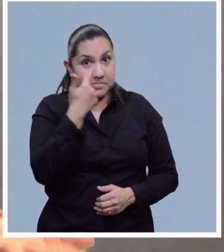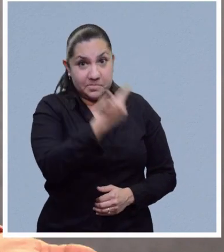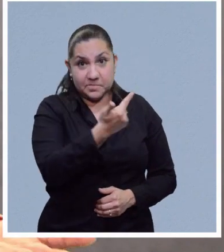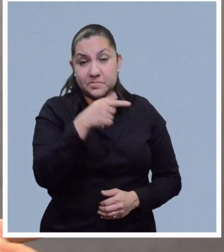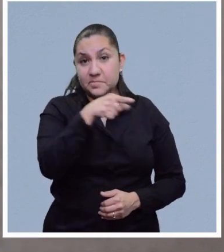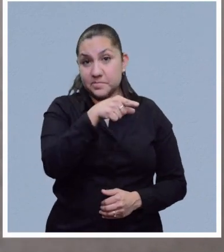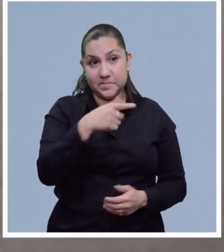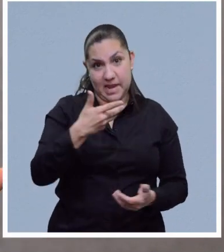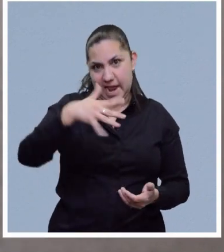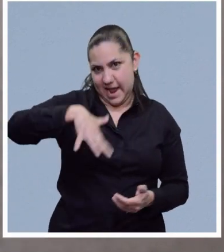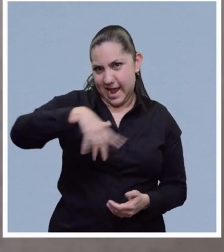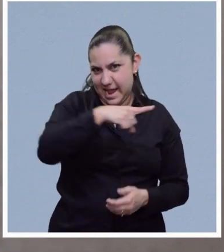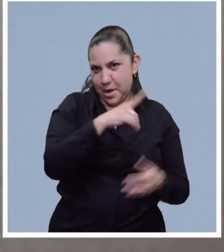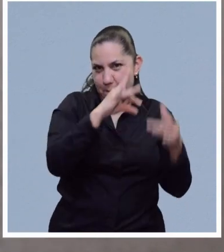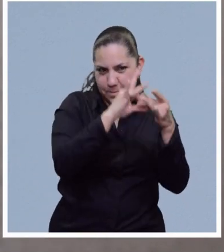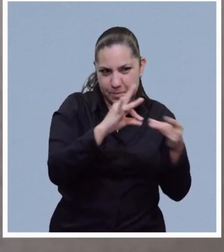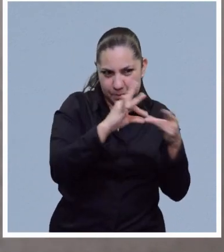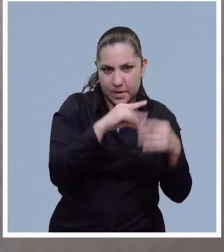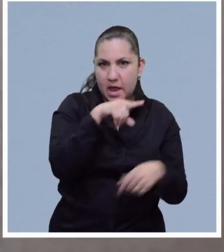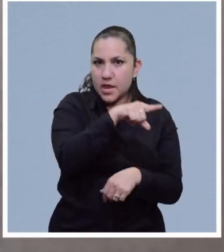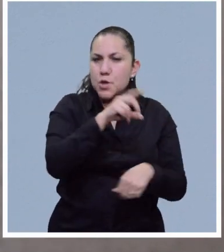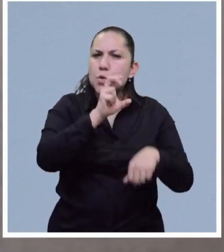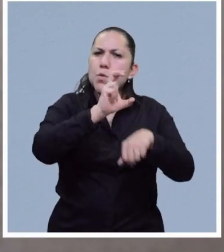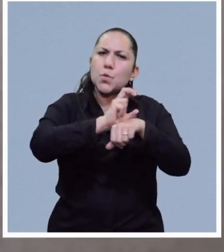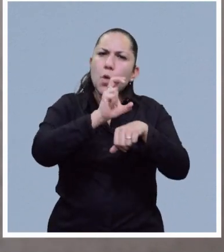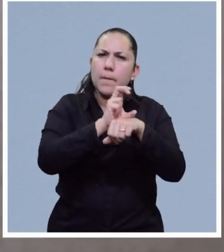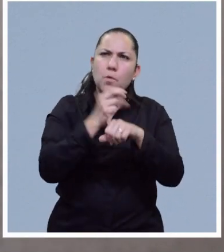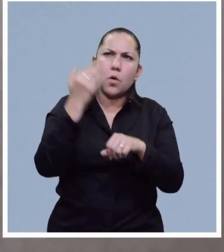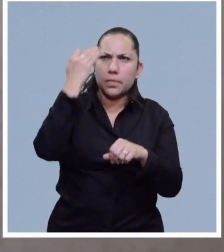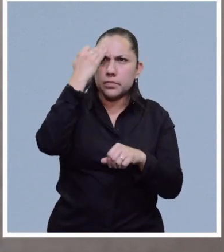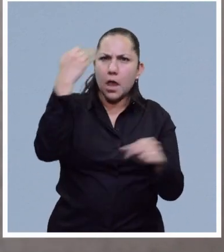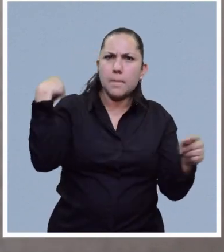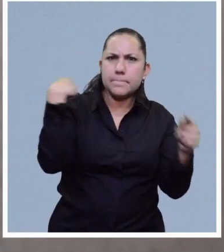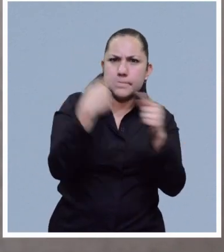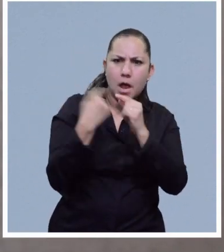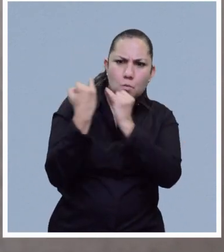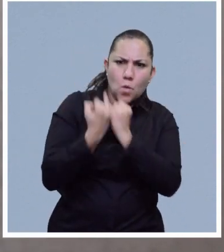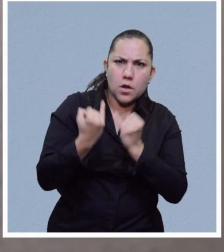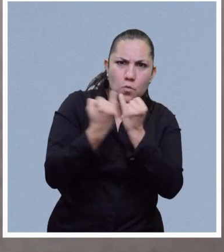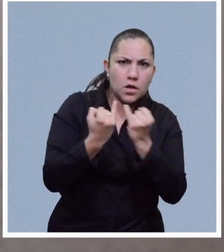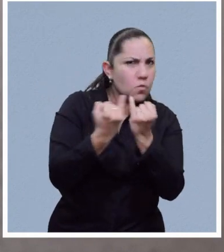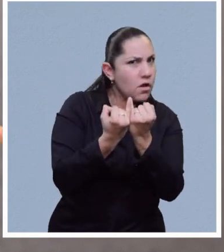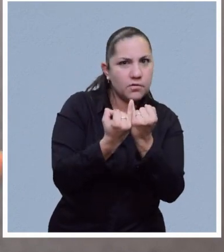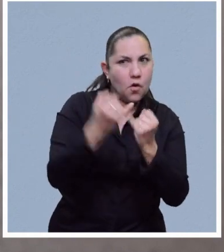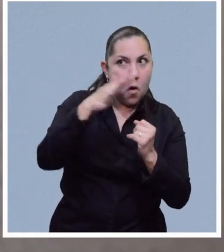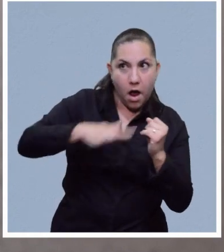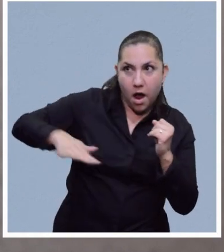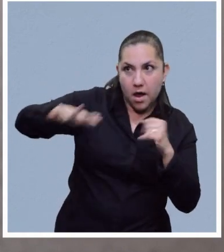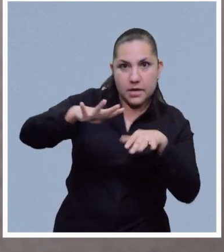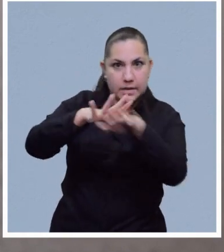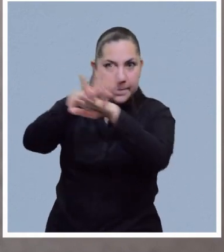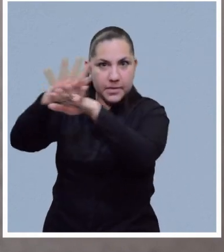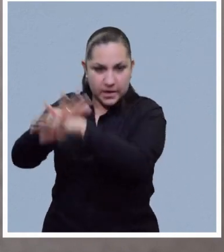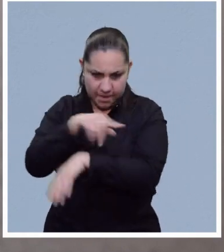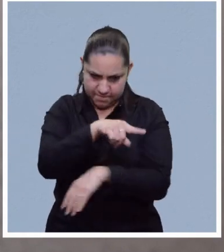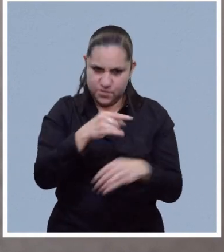Pues ahí lo tenemos. Como vimos, el huevo es uno de los procesos evolutivos más importantes dentro de los seres vivos. También es una importante fuente para la